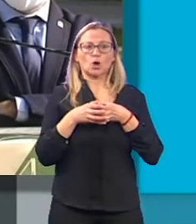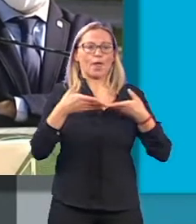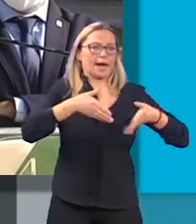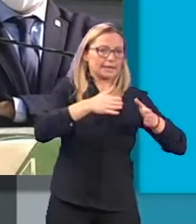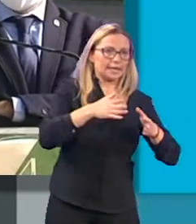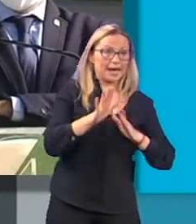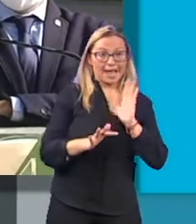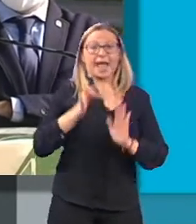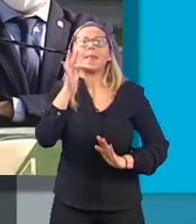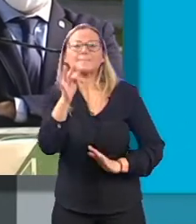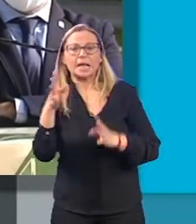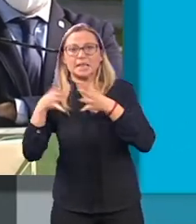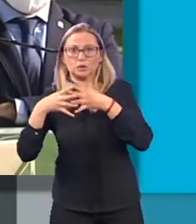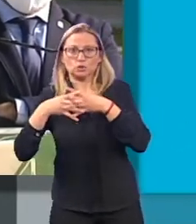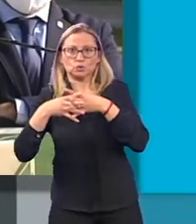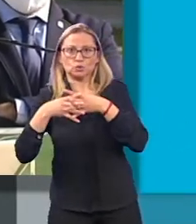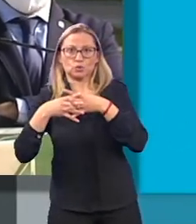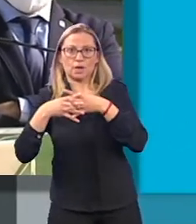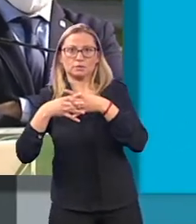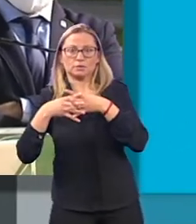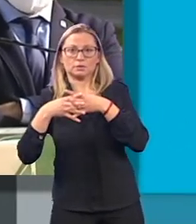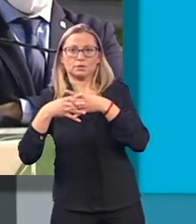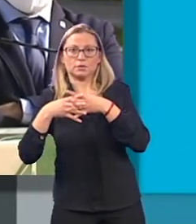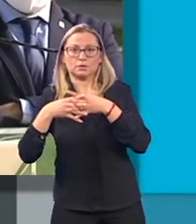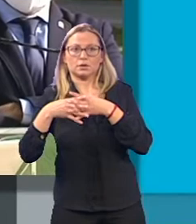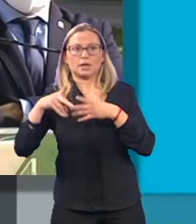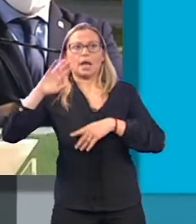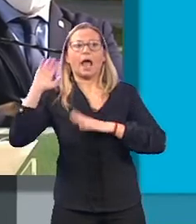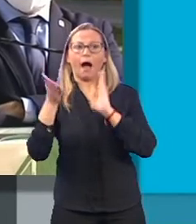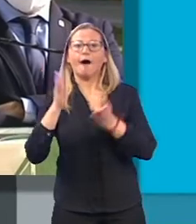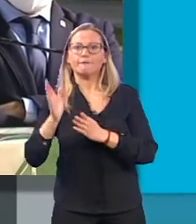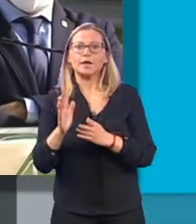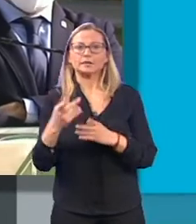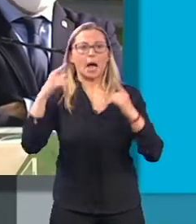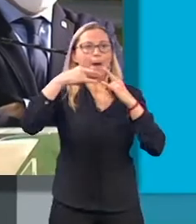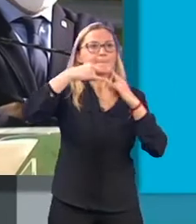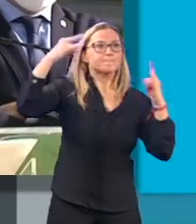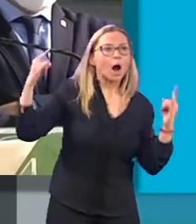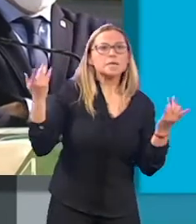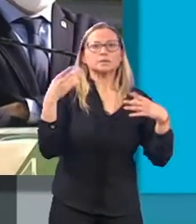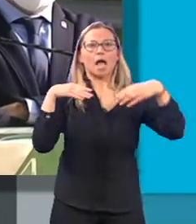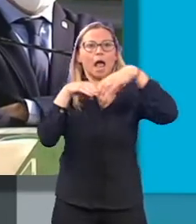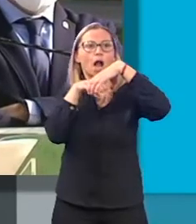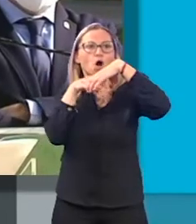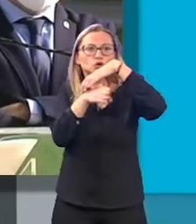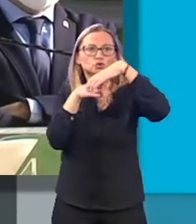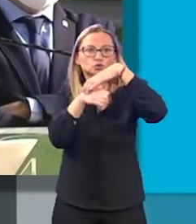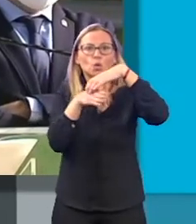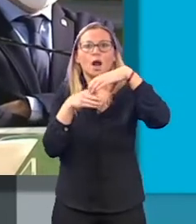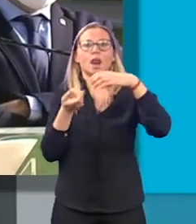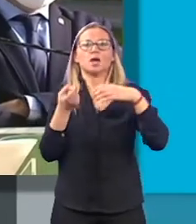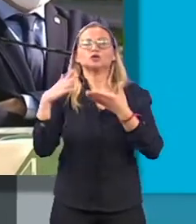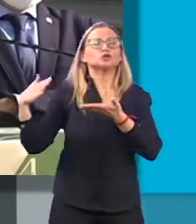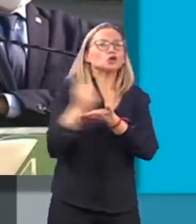carreteras, de estructuras que afectan a las carreteras, puentes, túneles, todas están